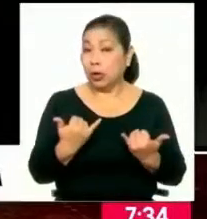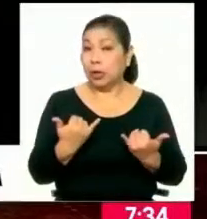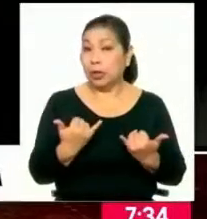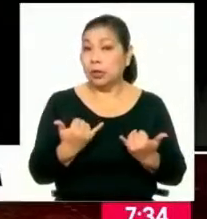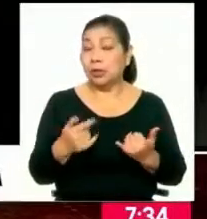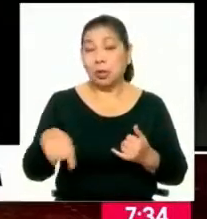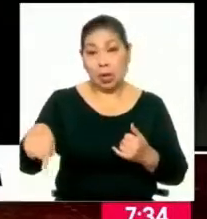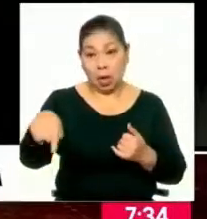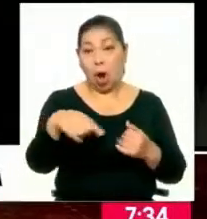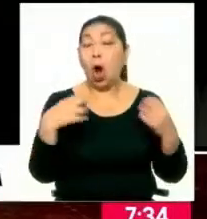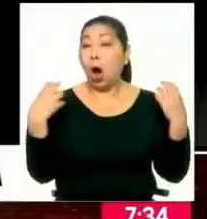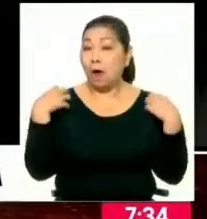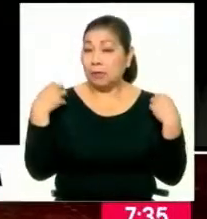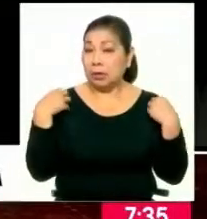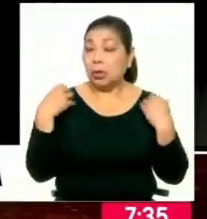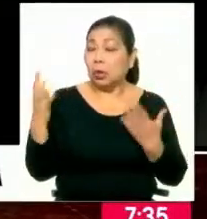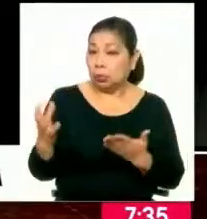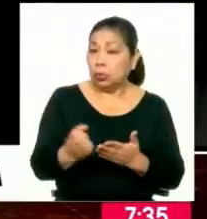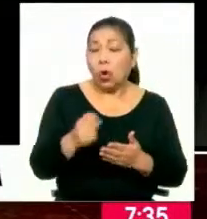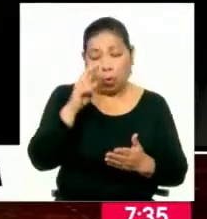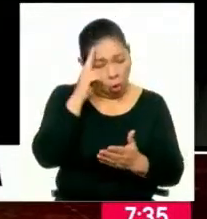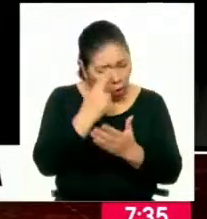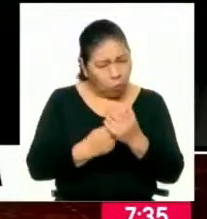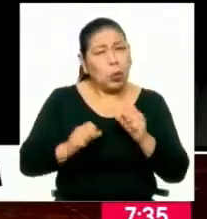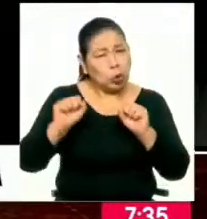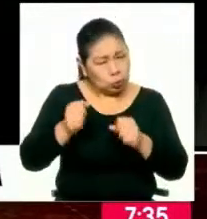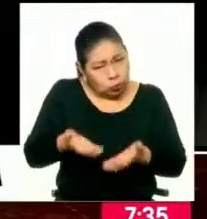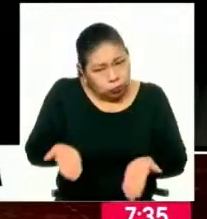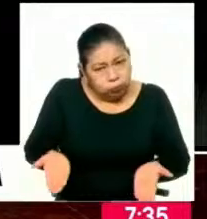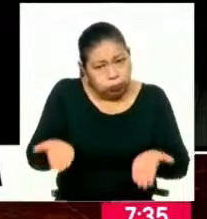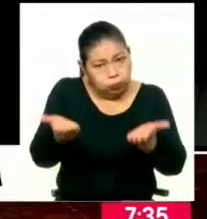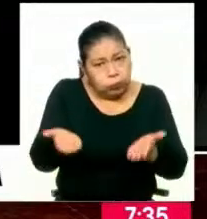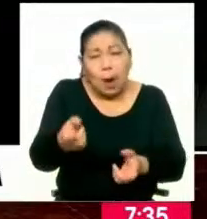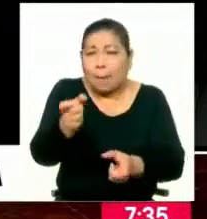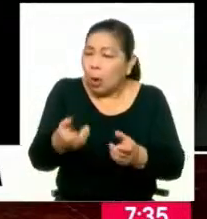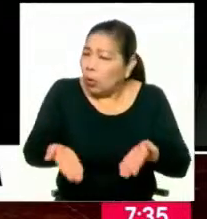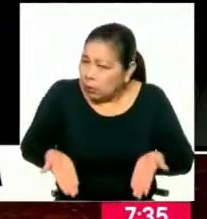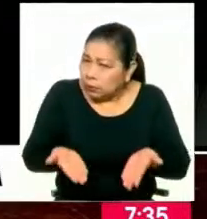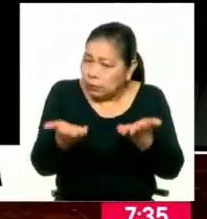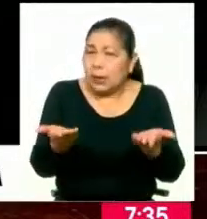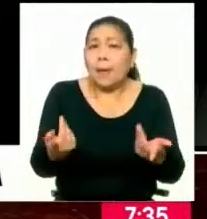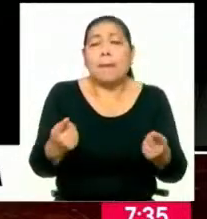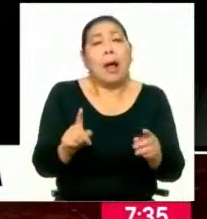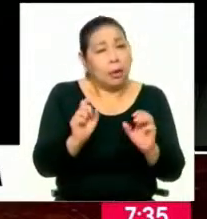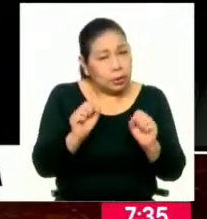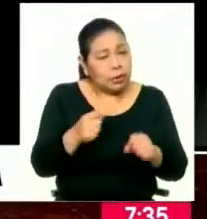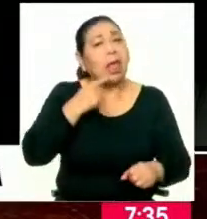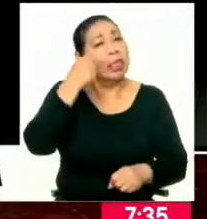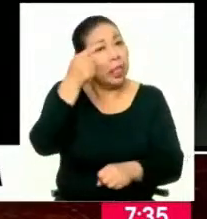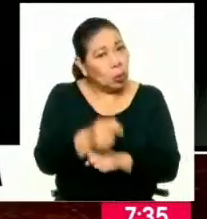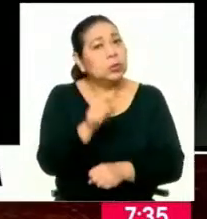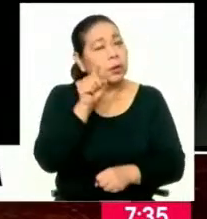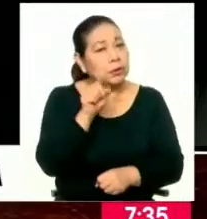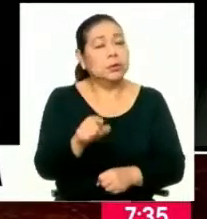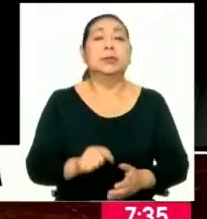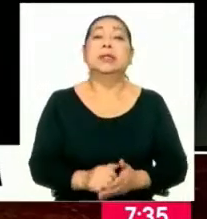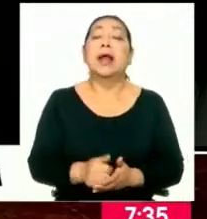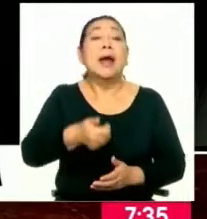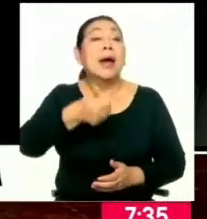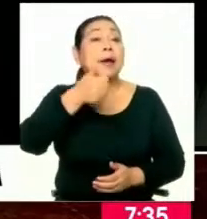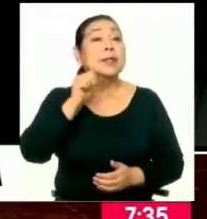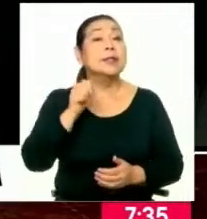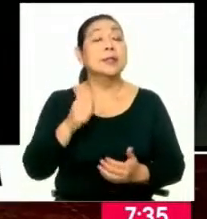unidad de flagrancia lo que queremos es recuperar la confianza en la ciudadanía. Fíjense, el día de